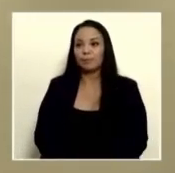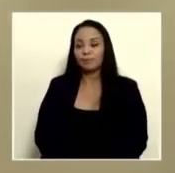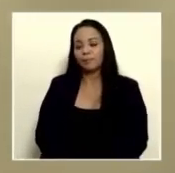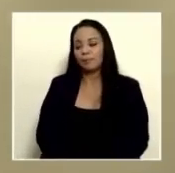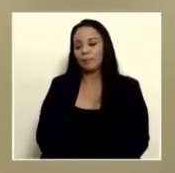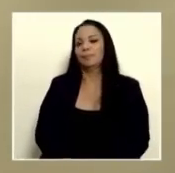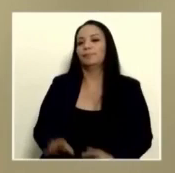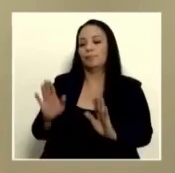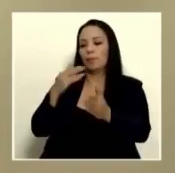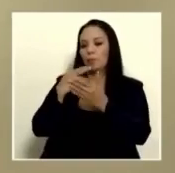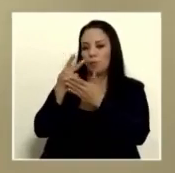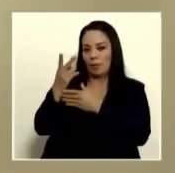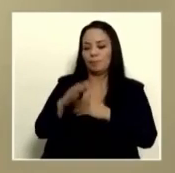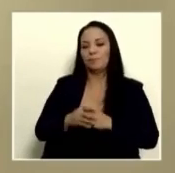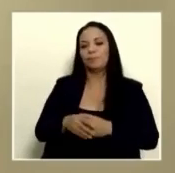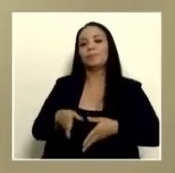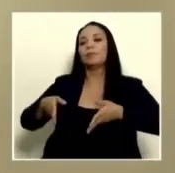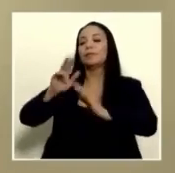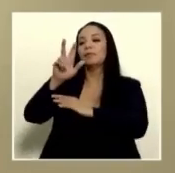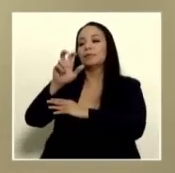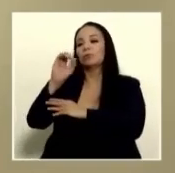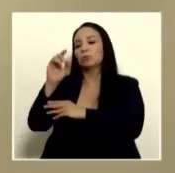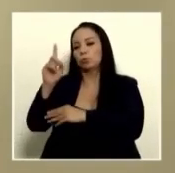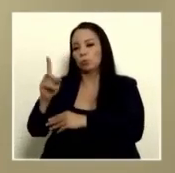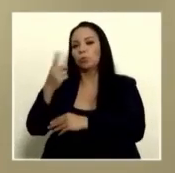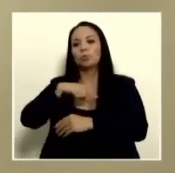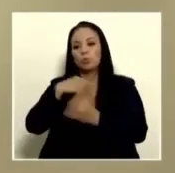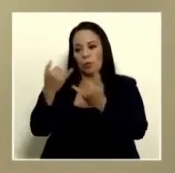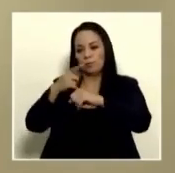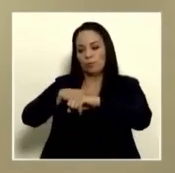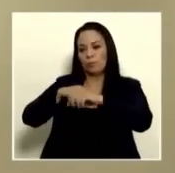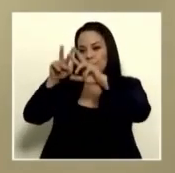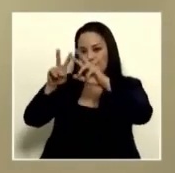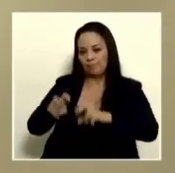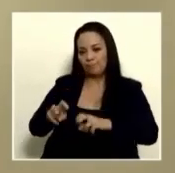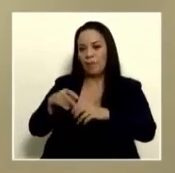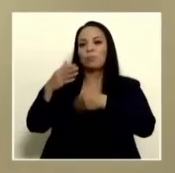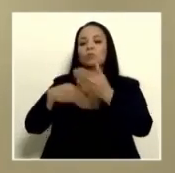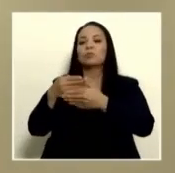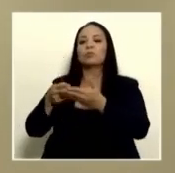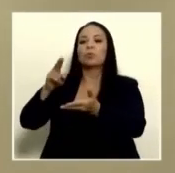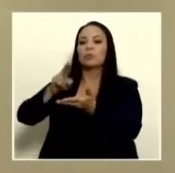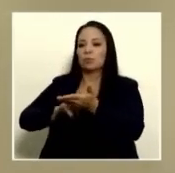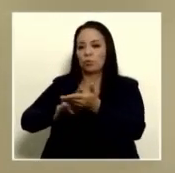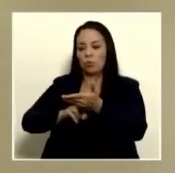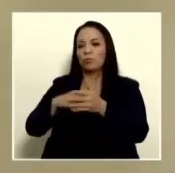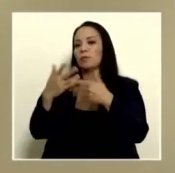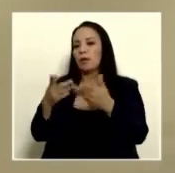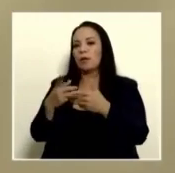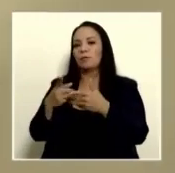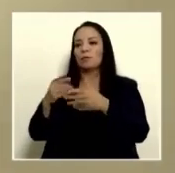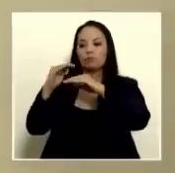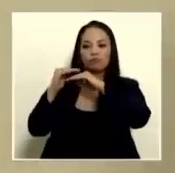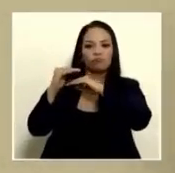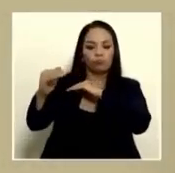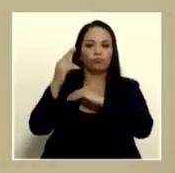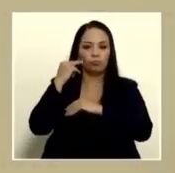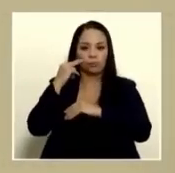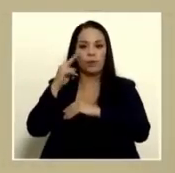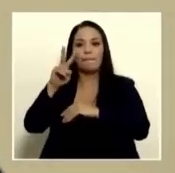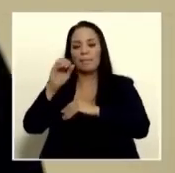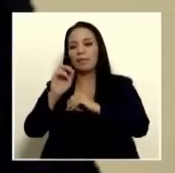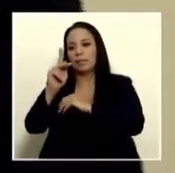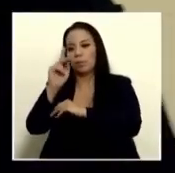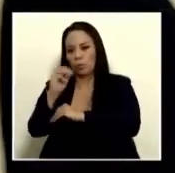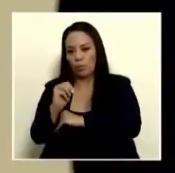bueno vea para la ruta 301 en este momento estamos en análisis y proceso de adjudicación de la colocación de un sello asfáltico en los primeros 20